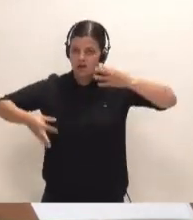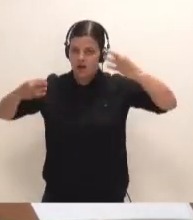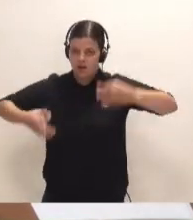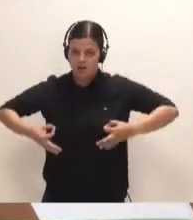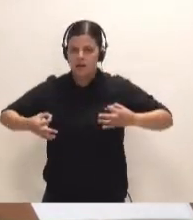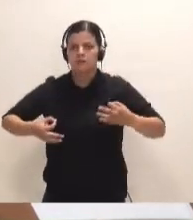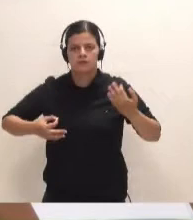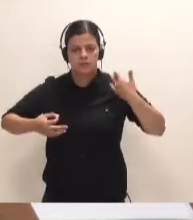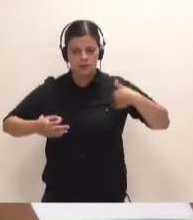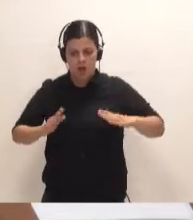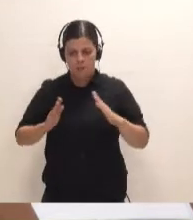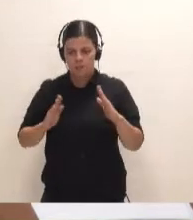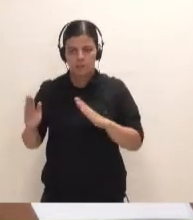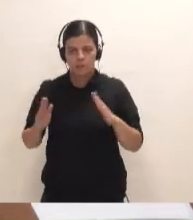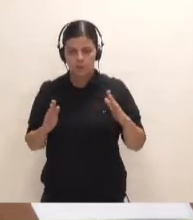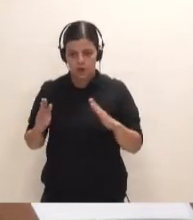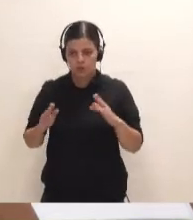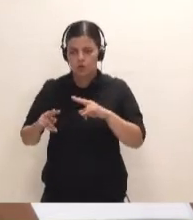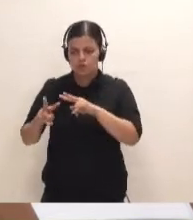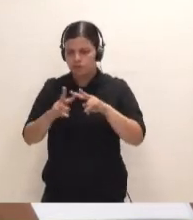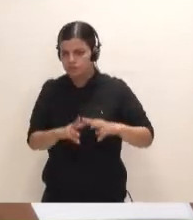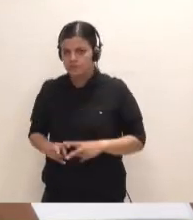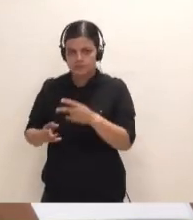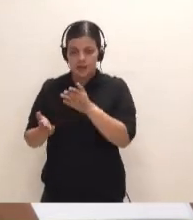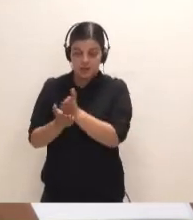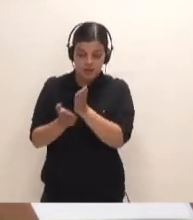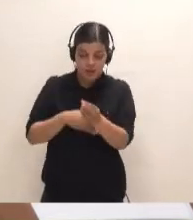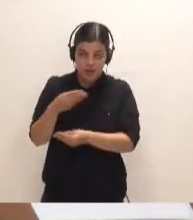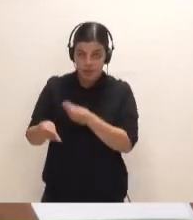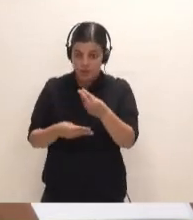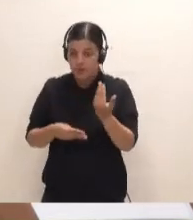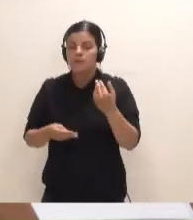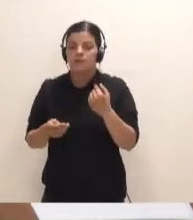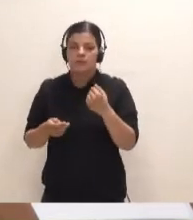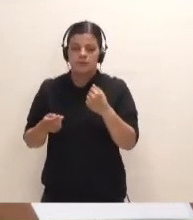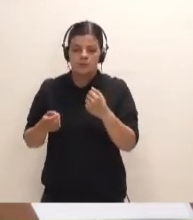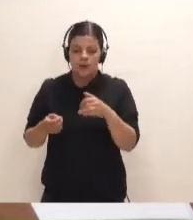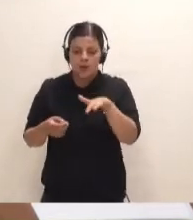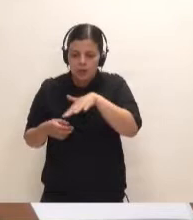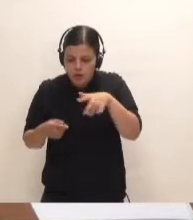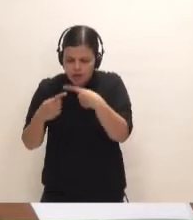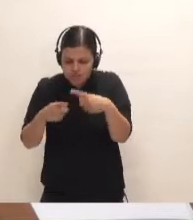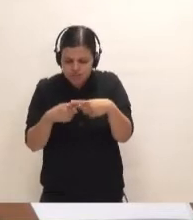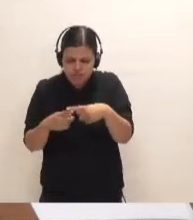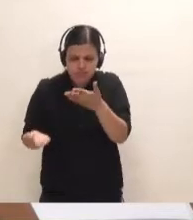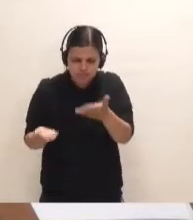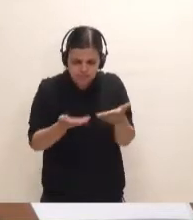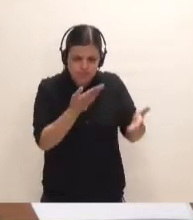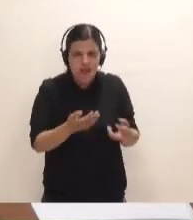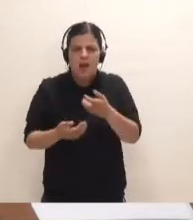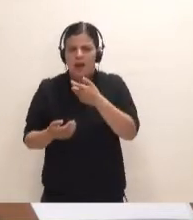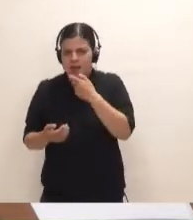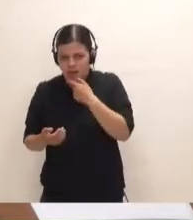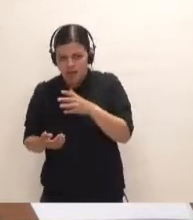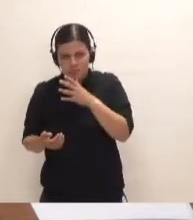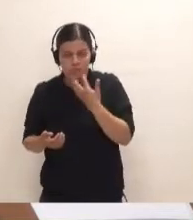generándose desde el momento en que se hizo el estudio de alternativas, se valoraron numerosas ubicaciones en su momento, las galletas, entre